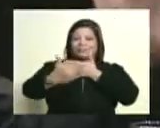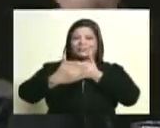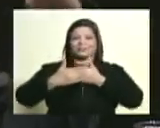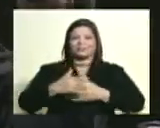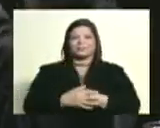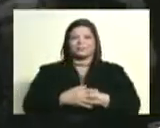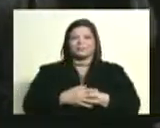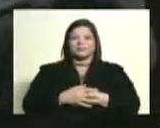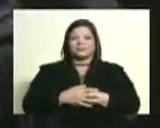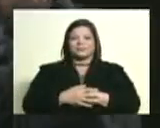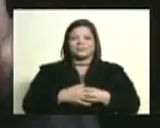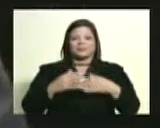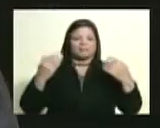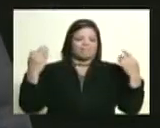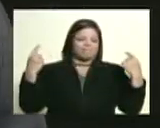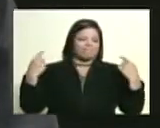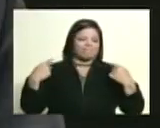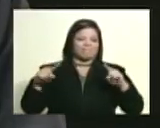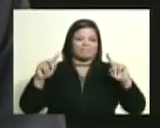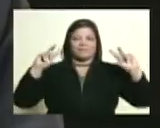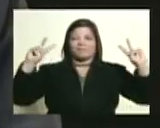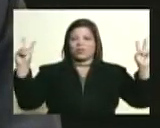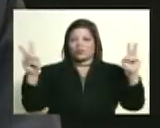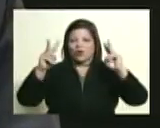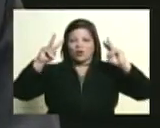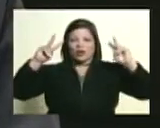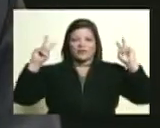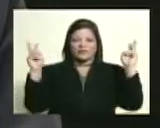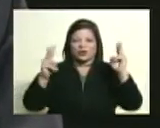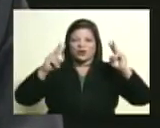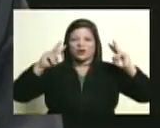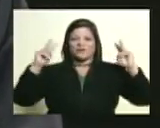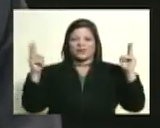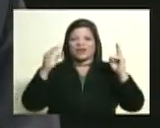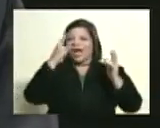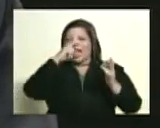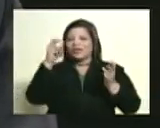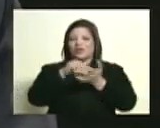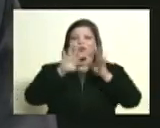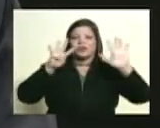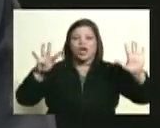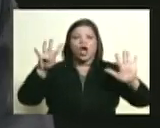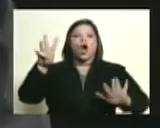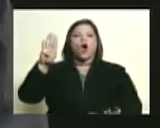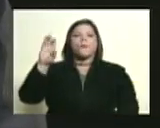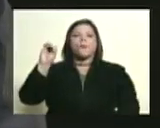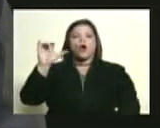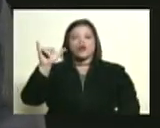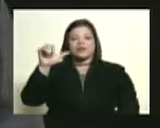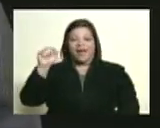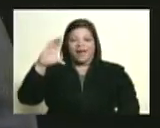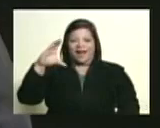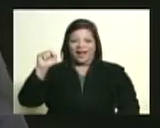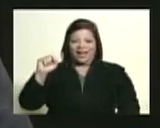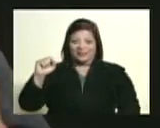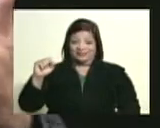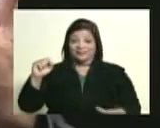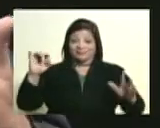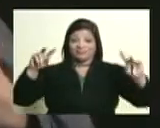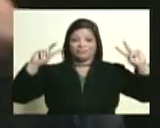es una línea de de triunfo bueno ya en el 19 Boyacá este